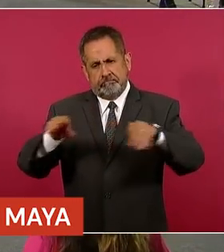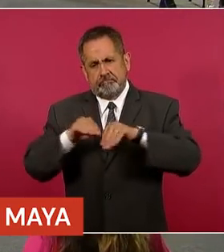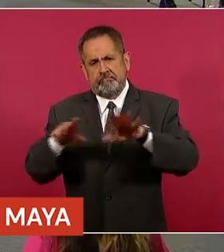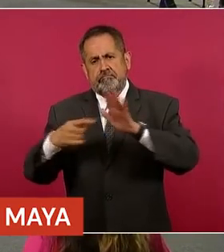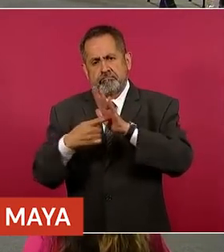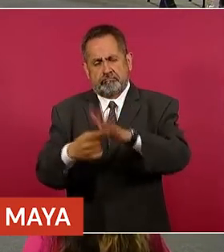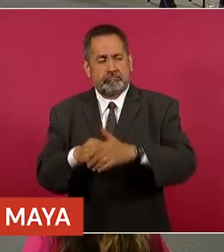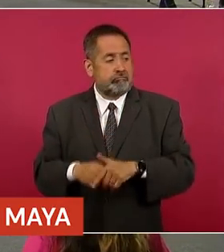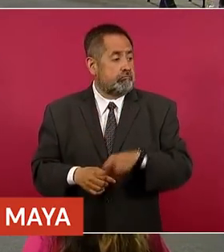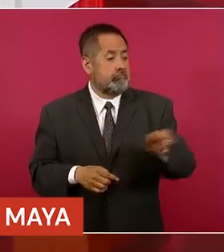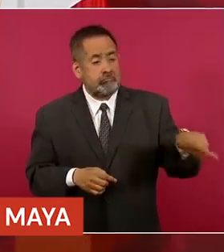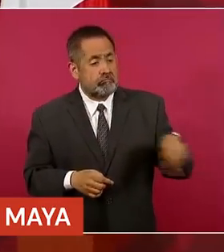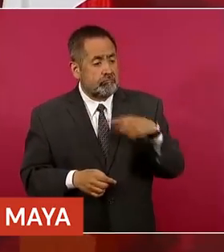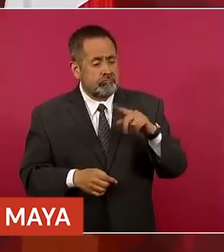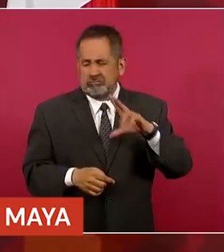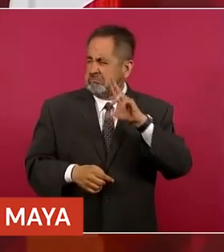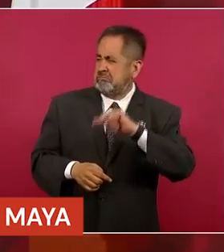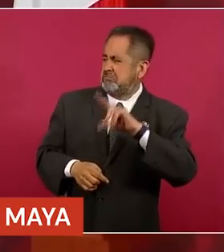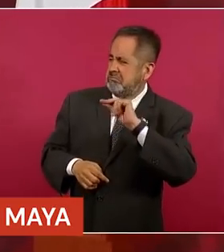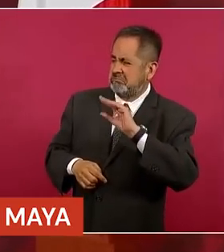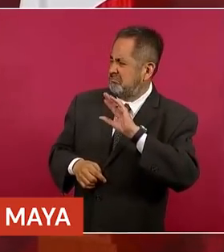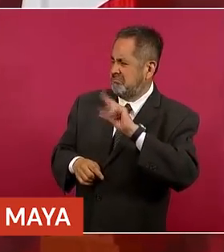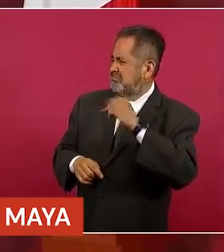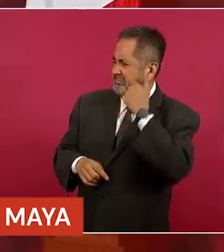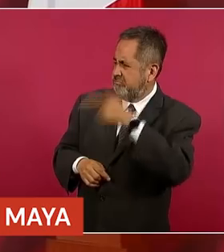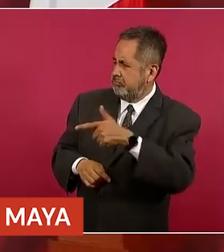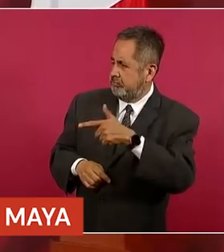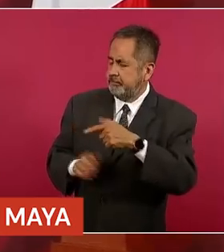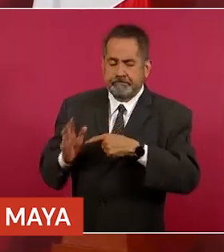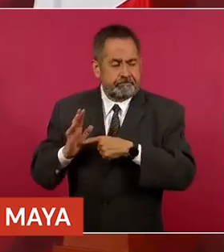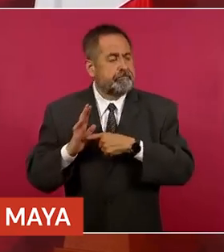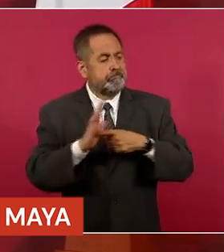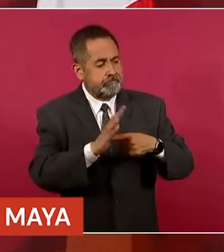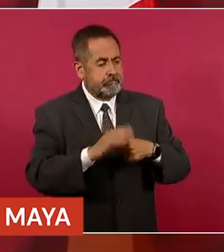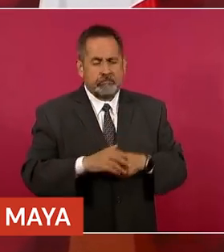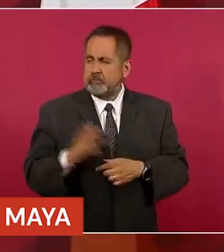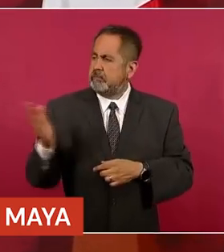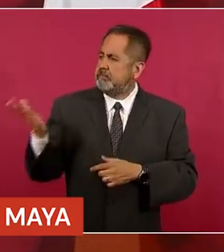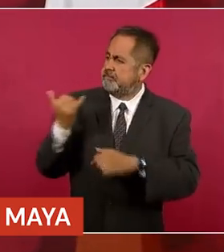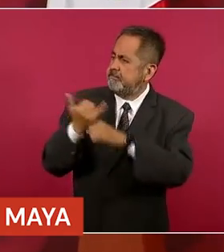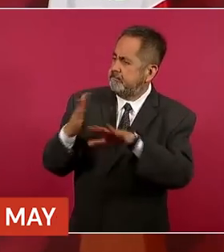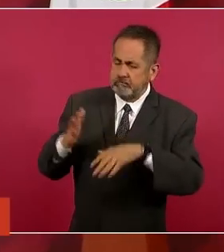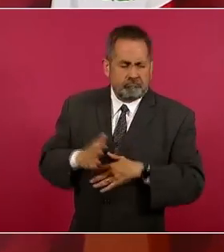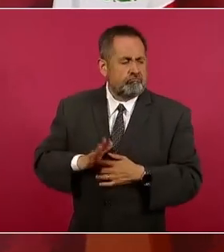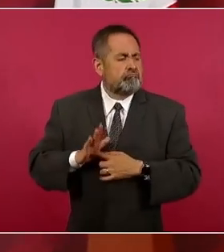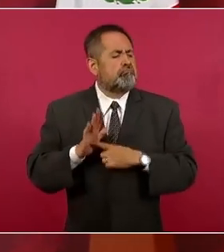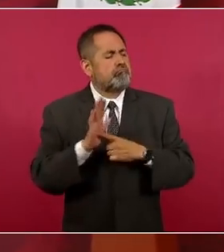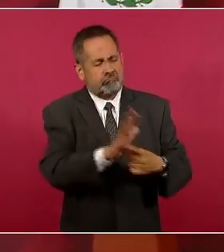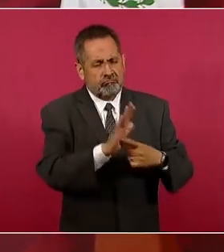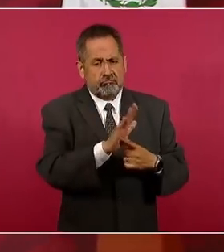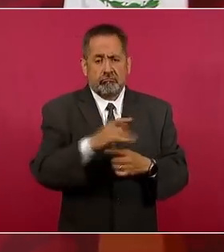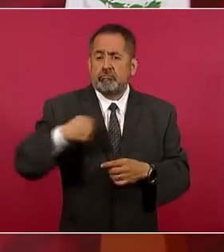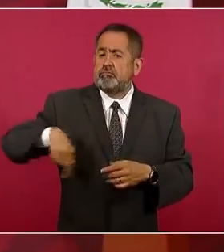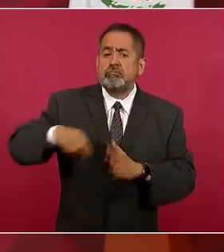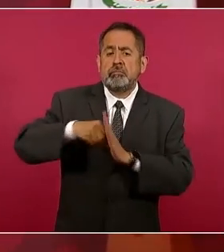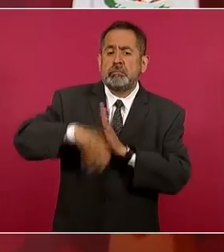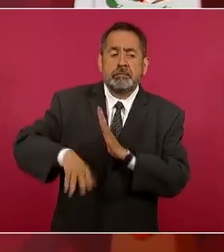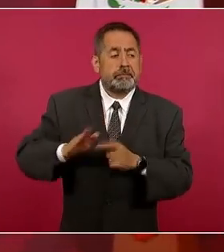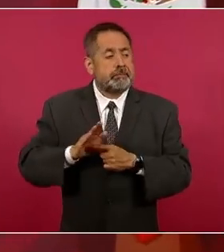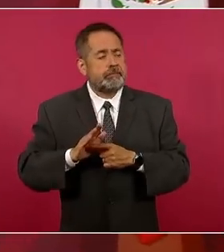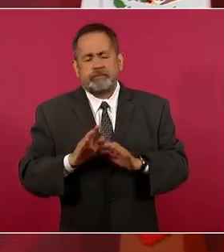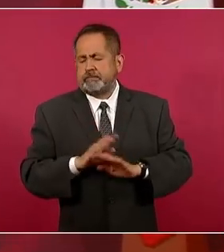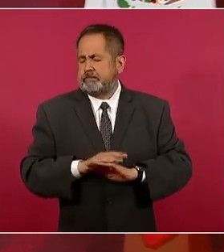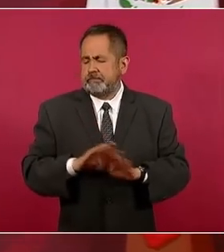en contra del Tren Maya la van a tener. No tenemos nada que ocultar, absolutamente.